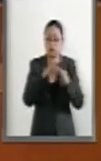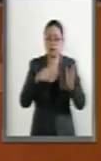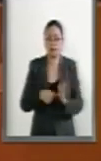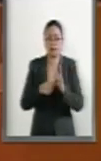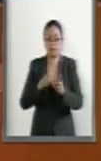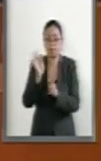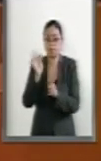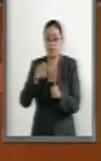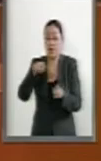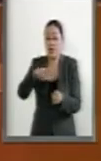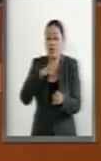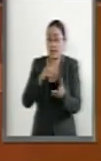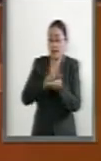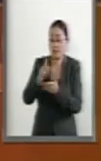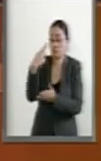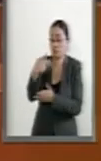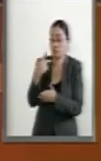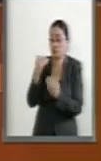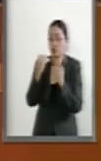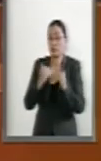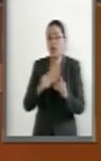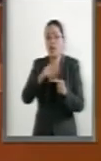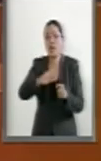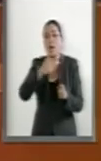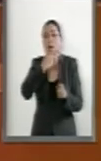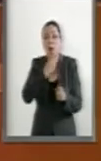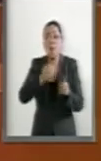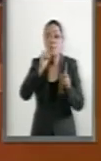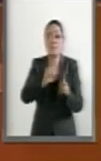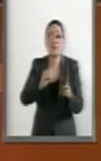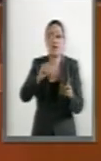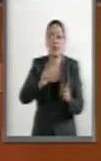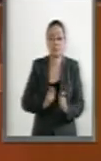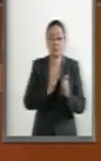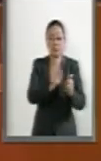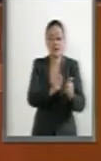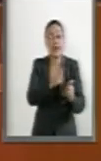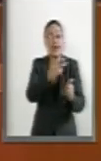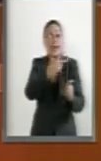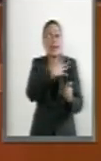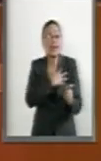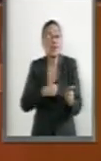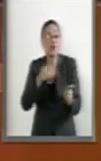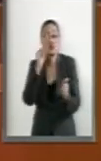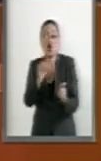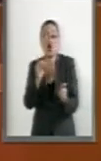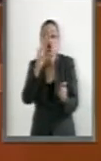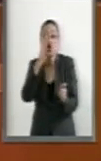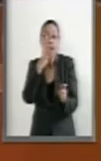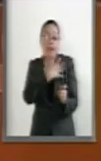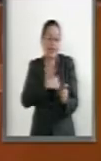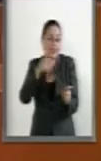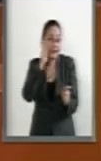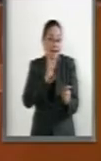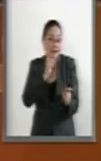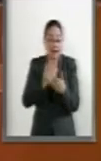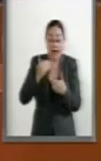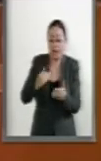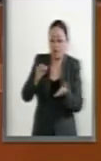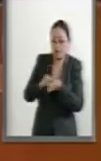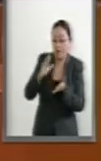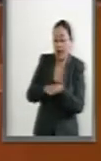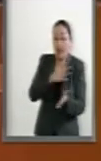sucesores de derechos ejidales, el ejidatario podrá designar hijos e hijas. Antes sólo hablábamos de hijos, pero queremos